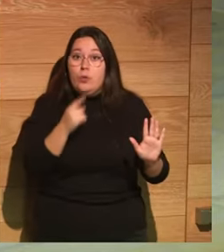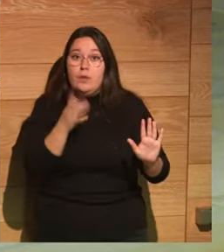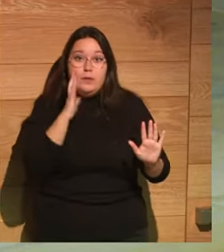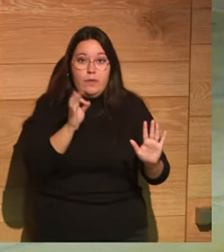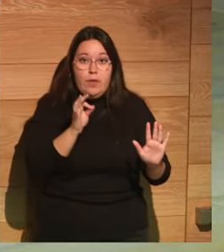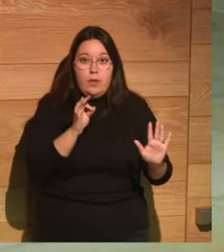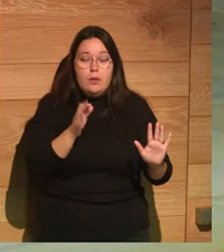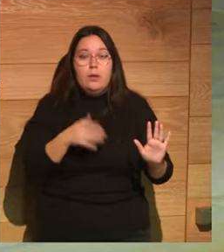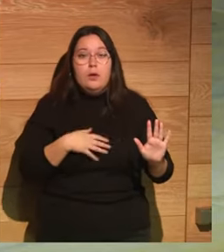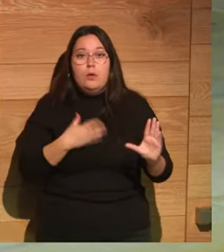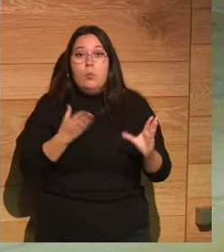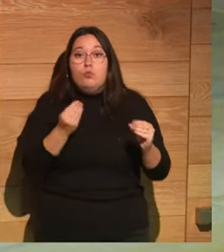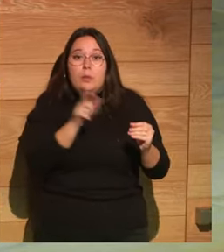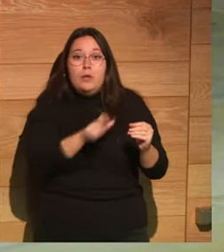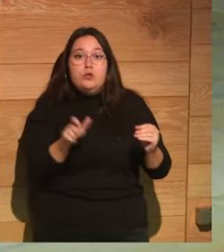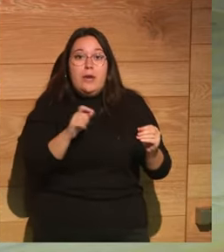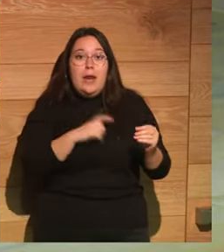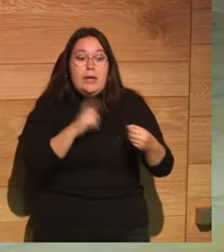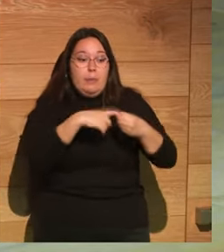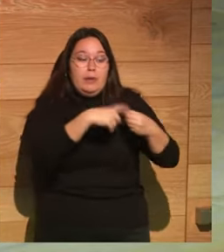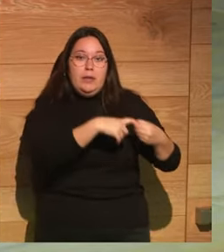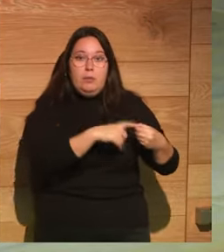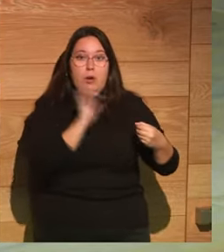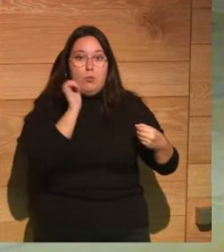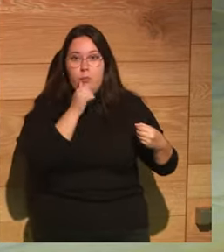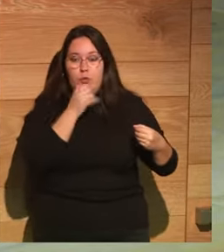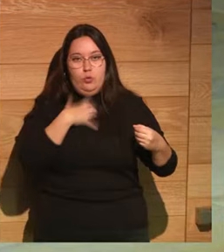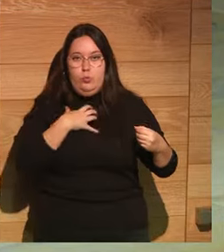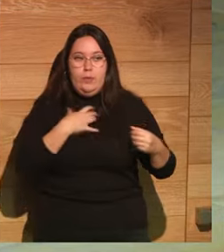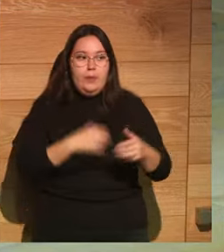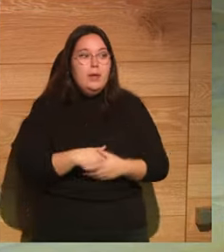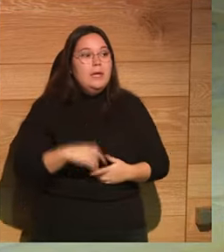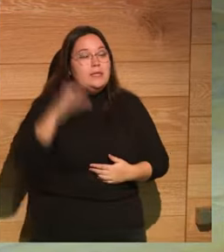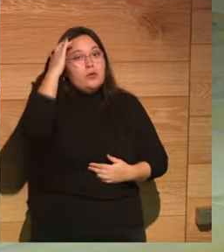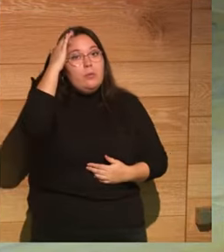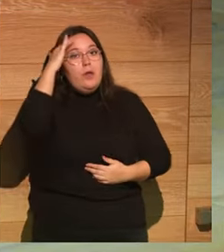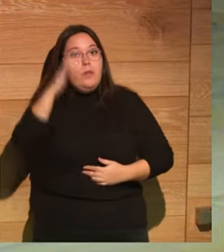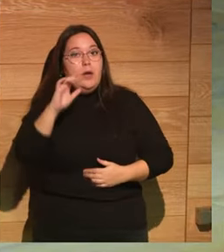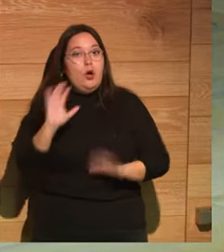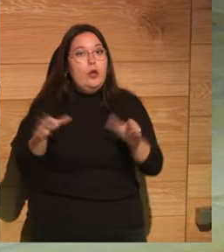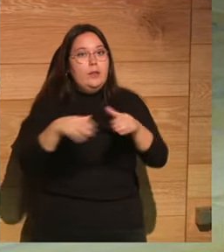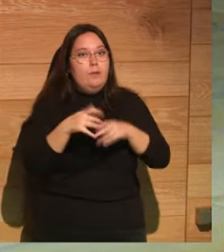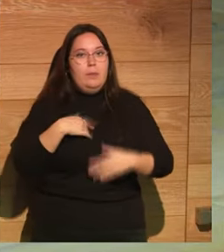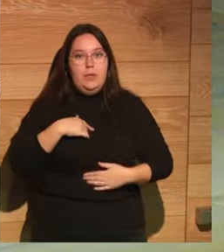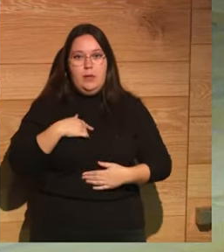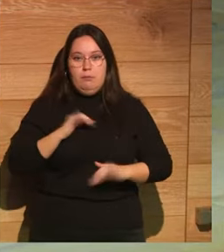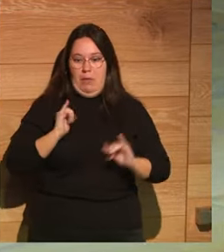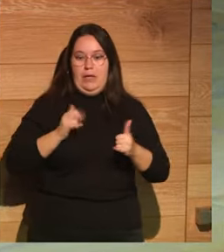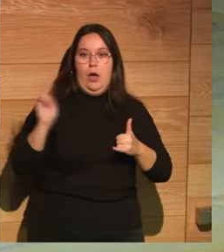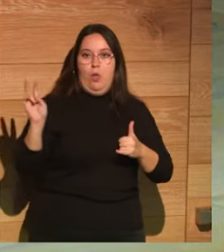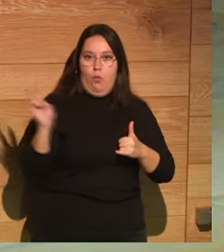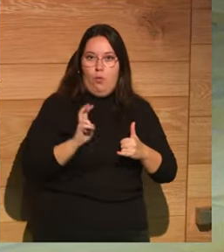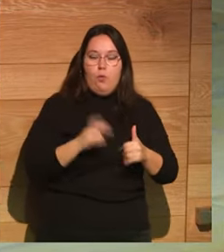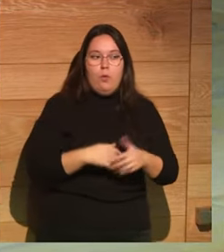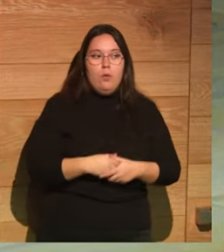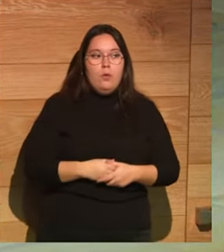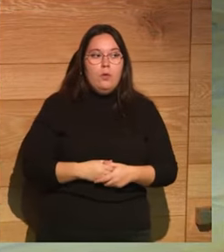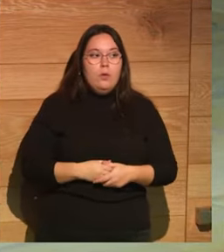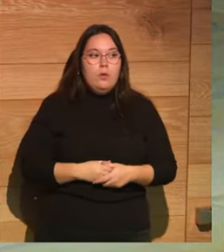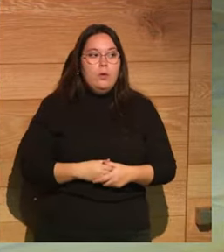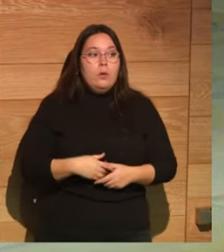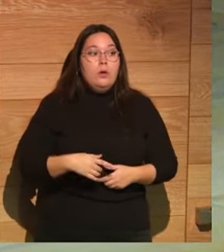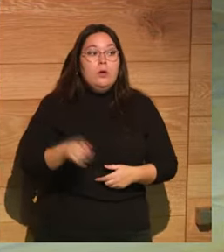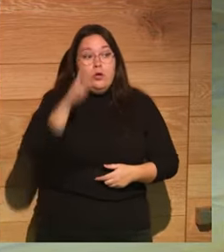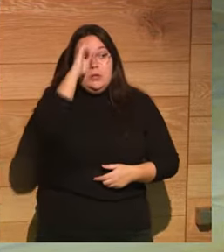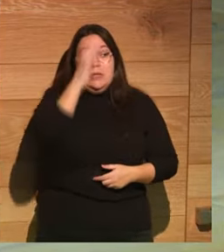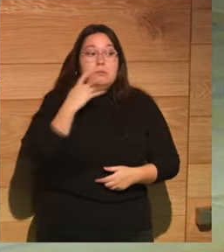dices es verdad no puede haber tantas personas implicadas esto de las conspiraciones colectivas a mí me ha llegado por varios sitios por ejemplo no